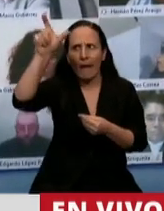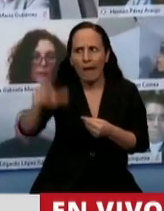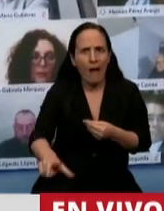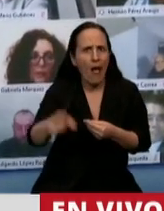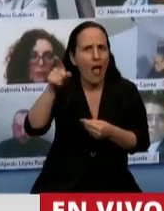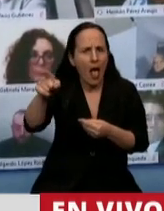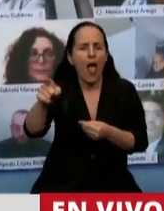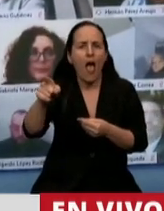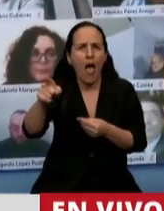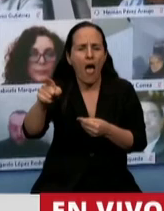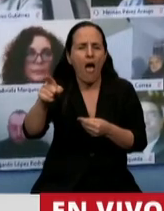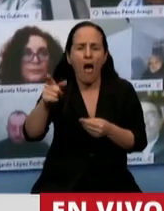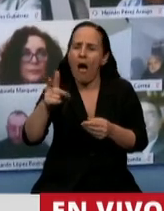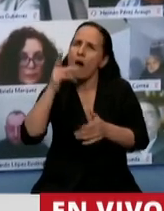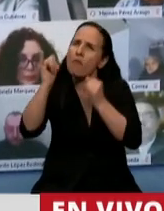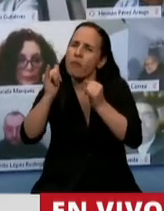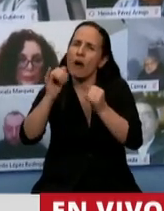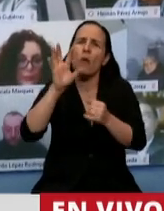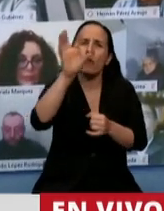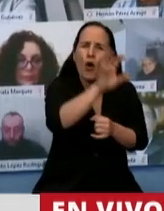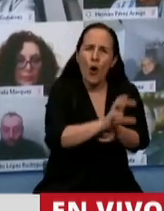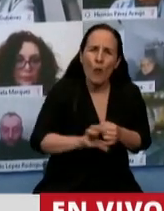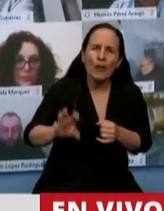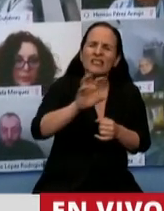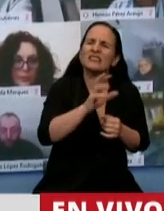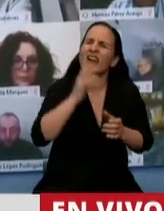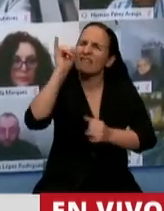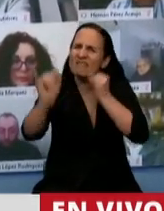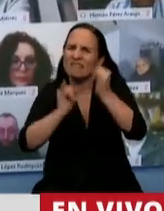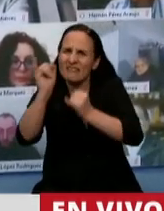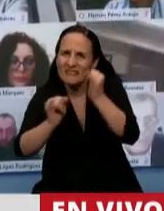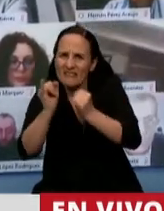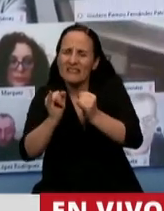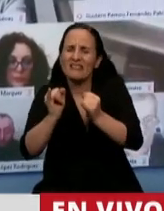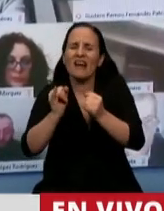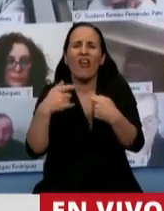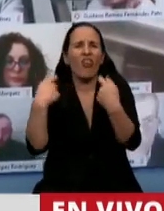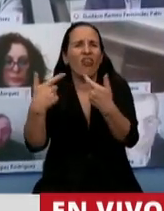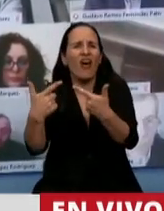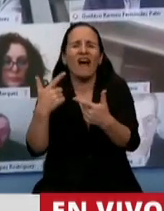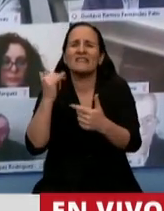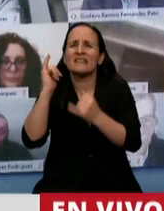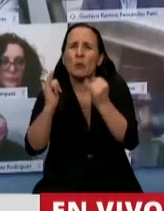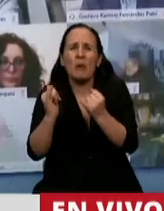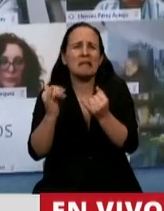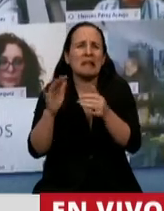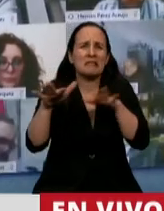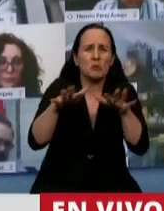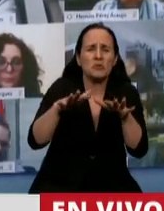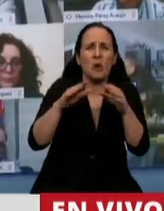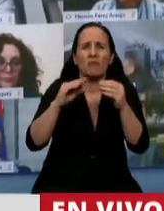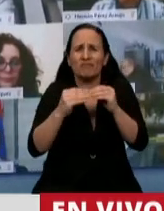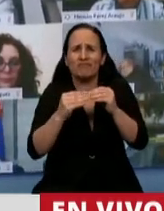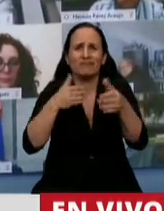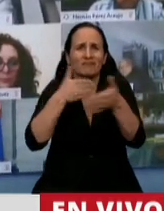federalismo a los legisladores del interior, que le hemos estado aportando diferentes problemáticas como demandas